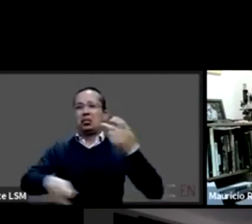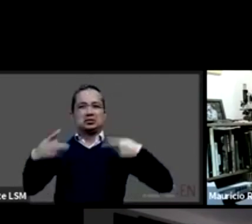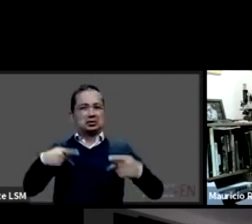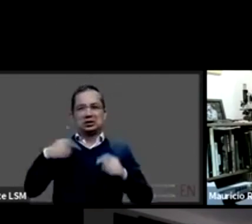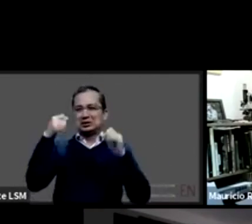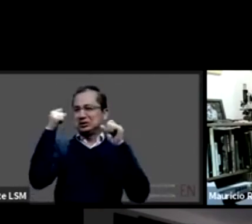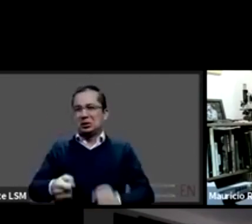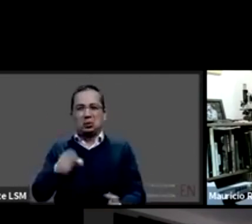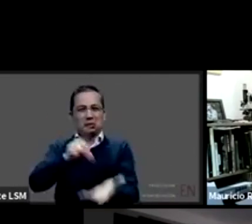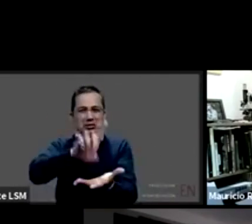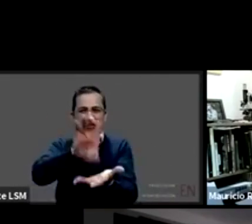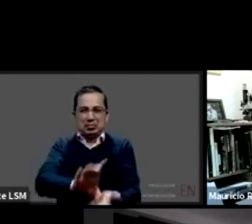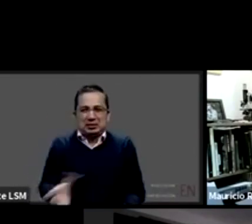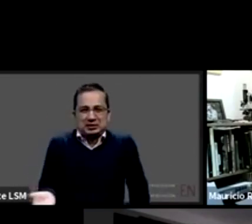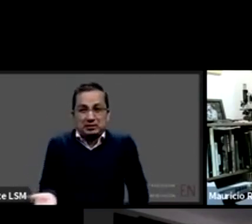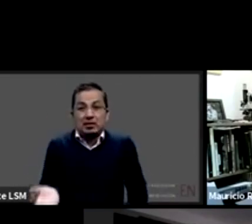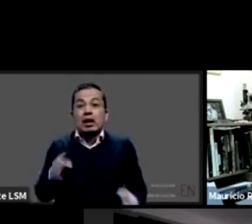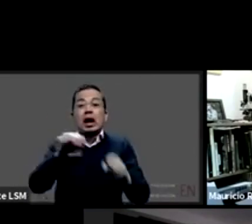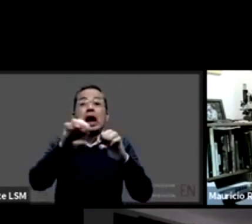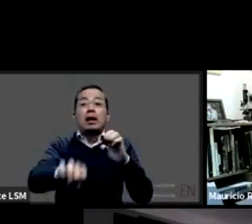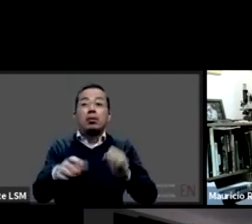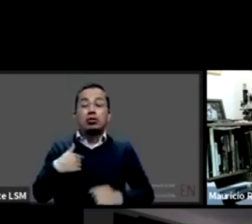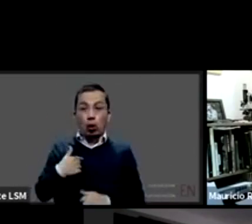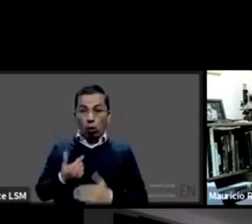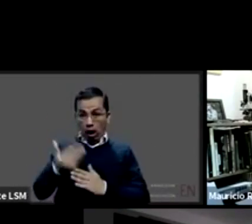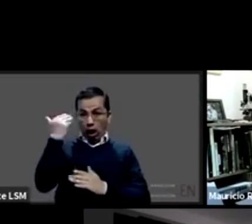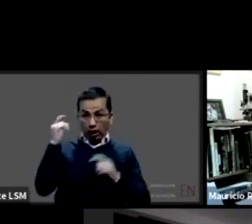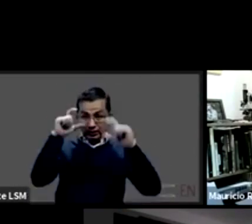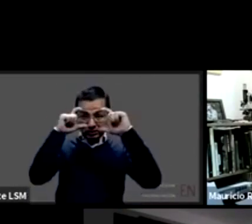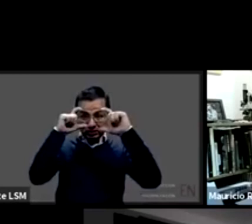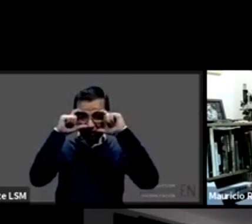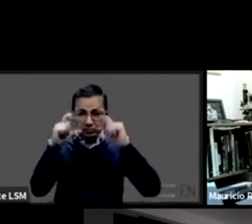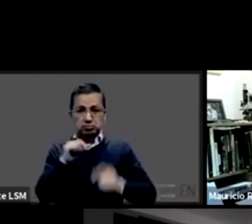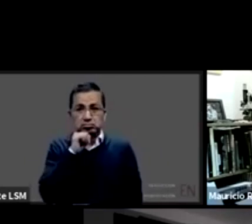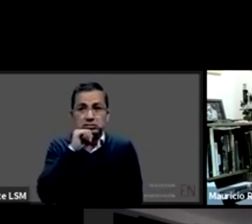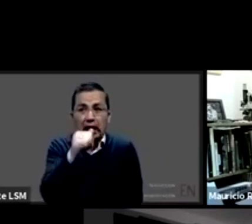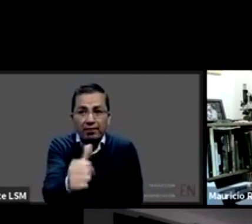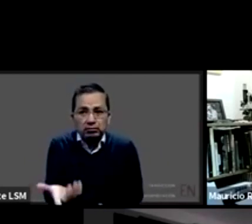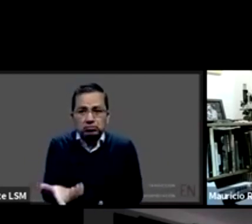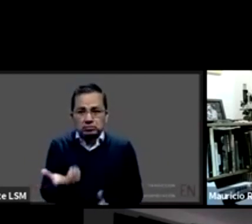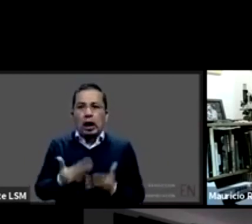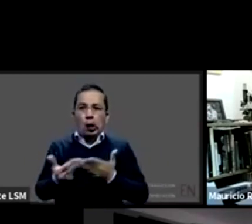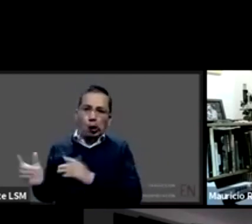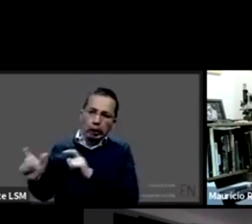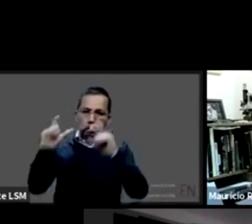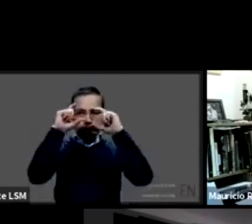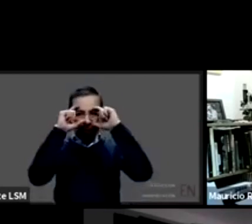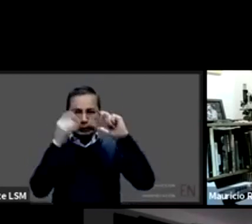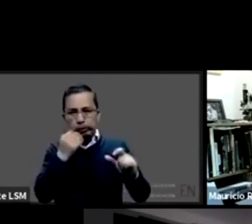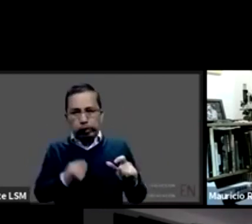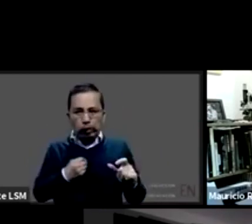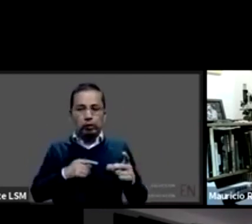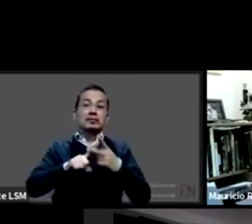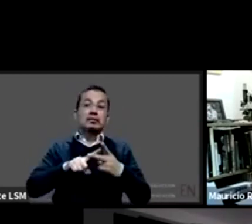yo estos no los usaba antes de la pandemia discapacidad auditiva que ahí vamos todos para allá